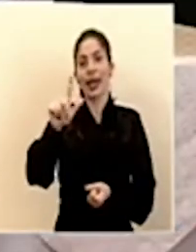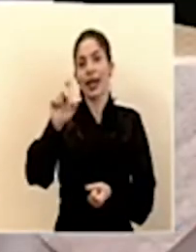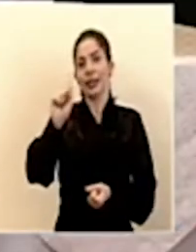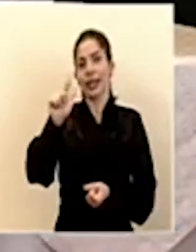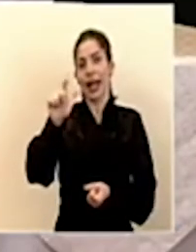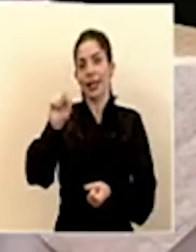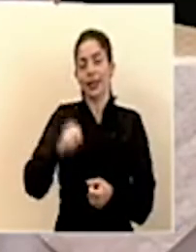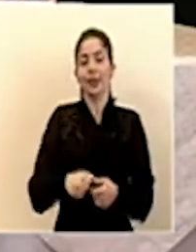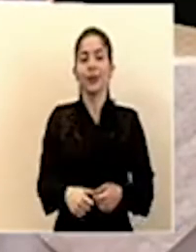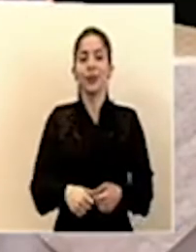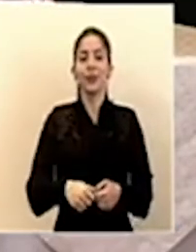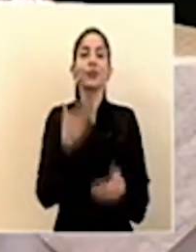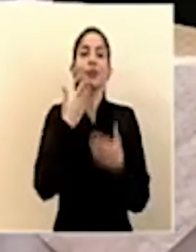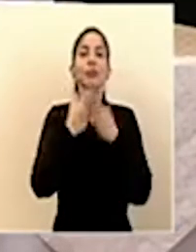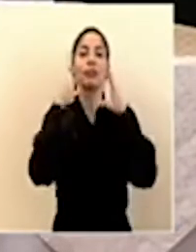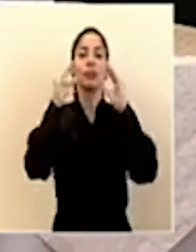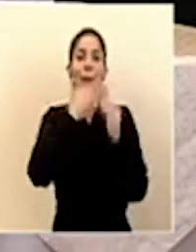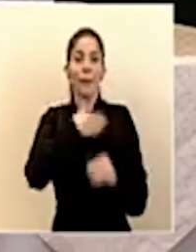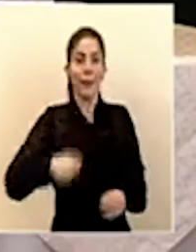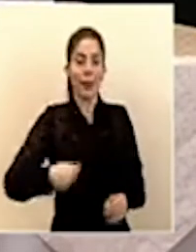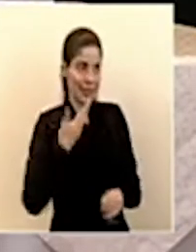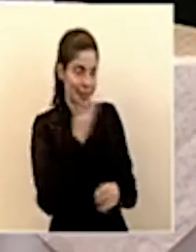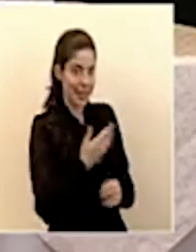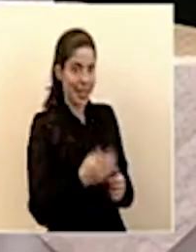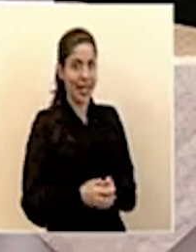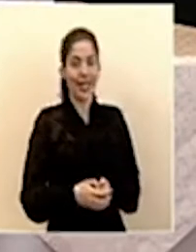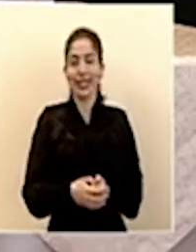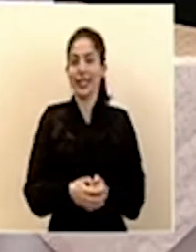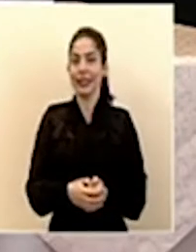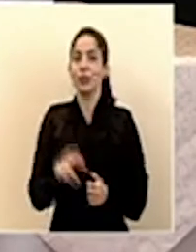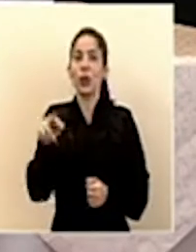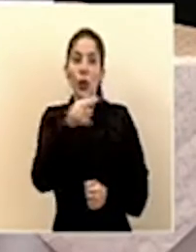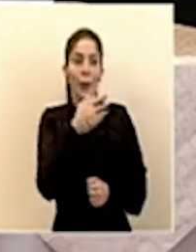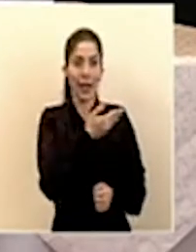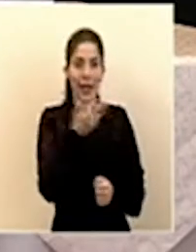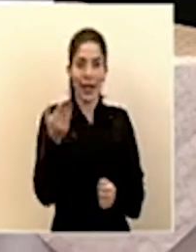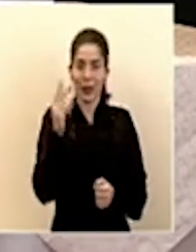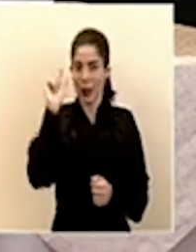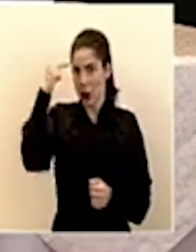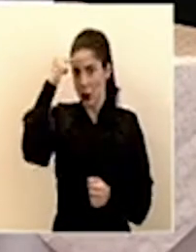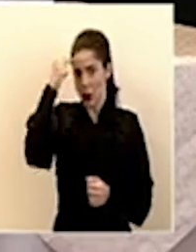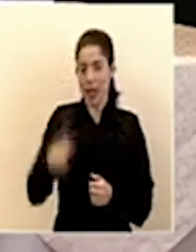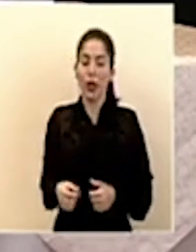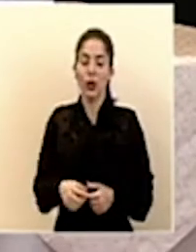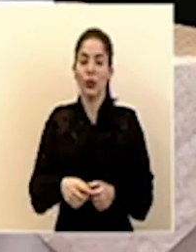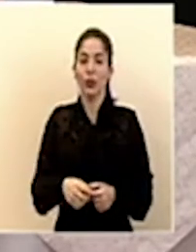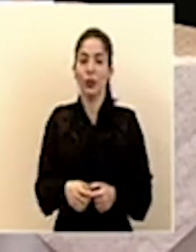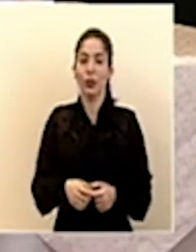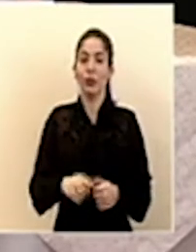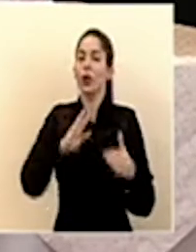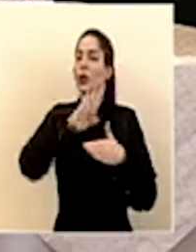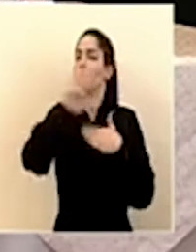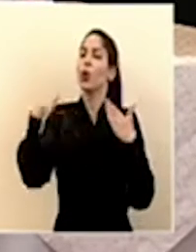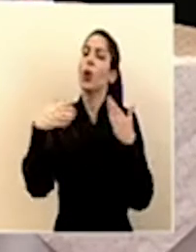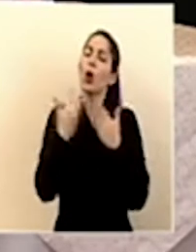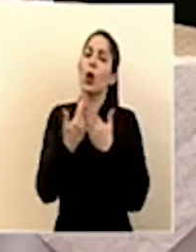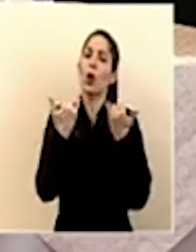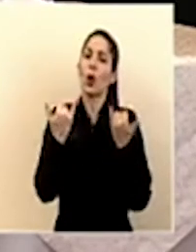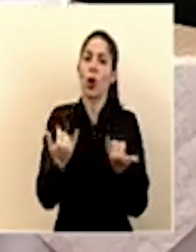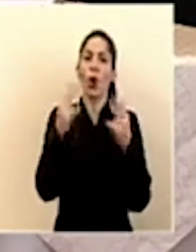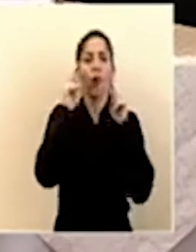buenas tardes señor presidente de la república compañeros de gobierno y todos los que están